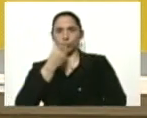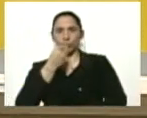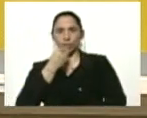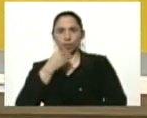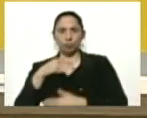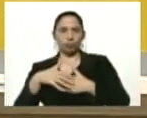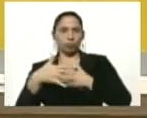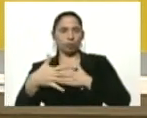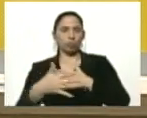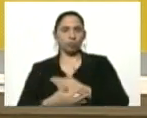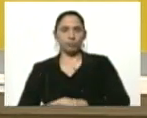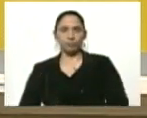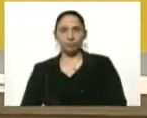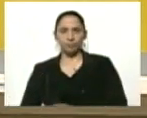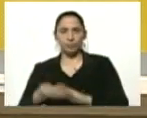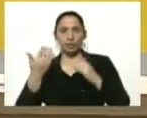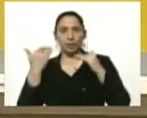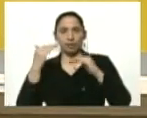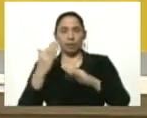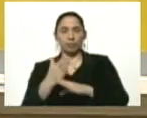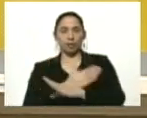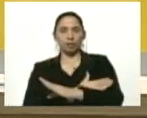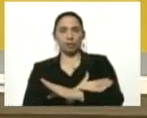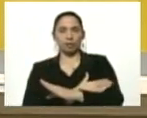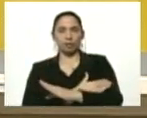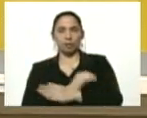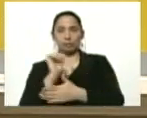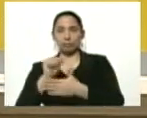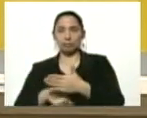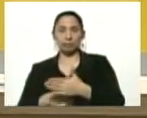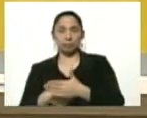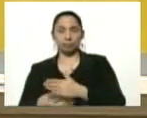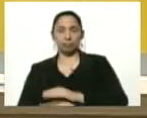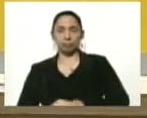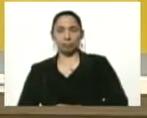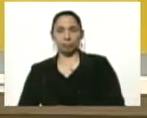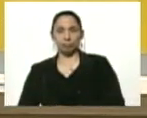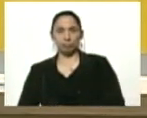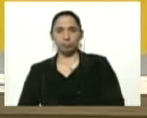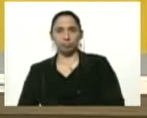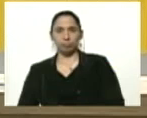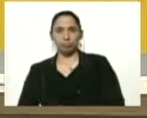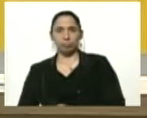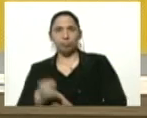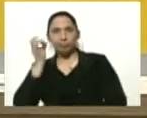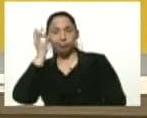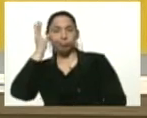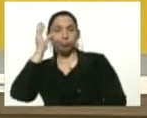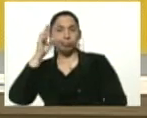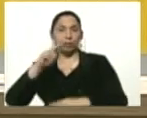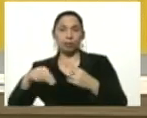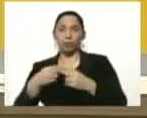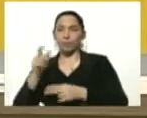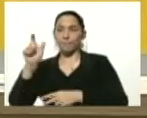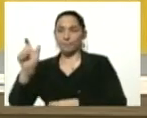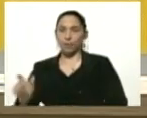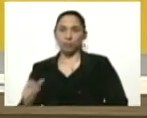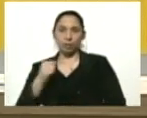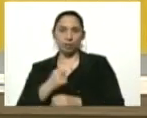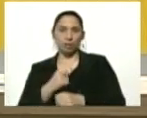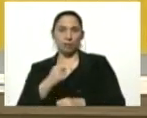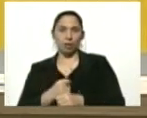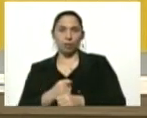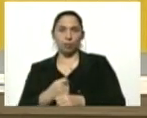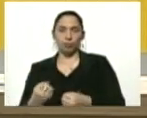durante esta etapa previa sin que se haya surgido ninguna persona o trabajador